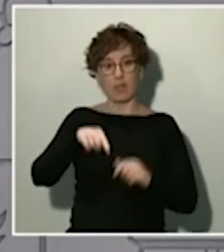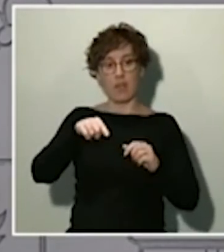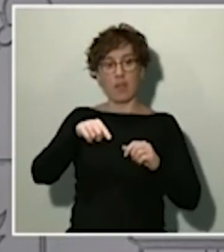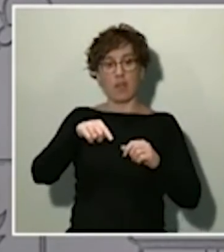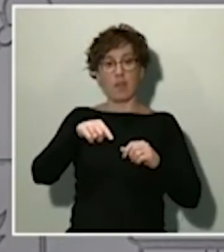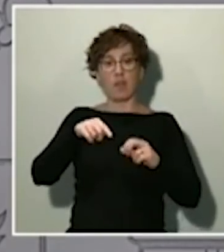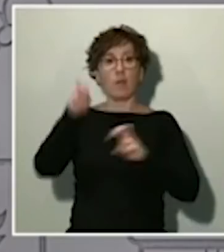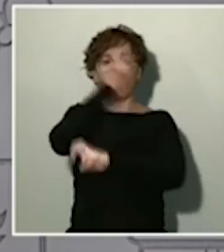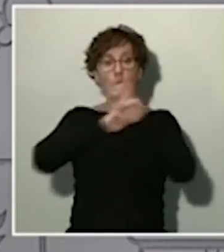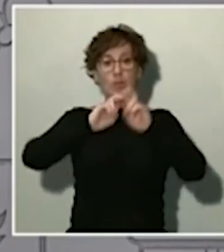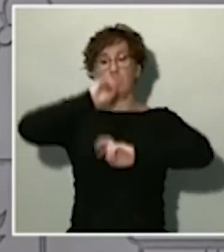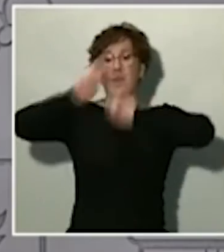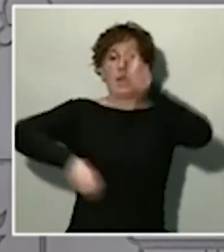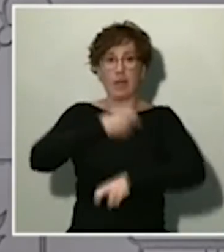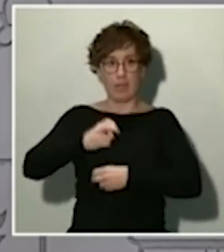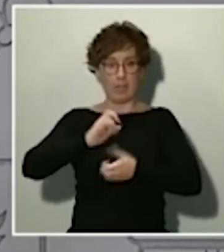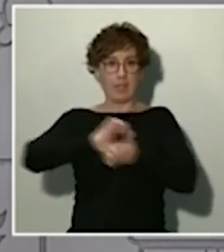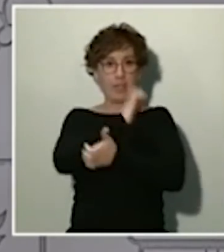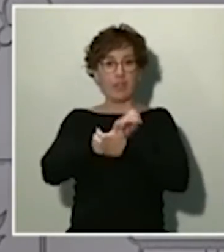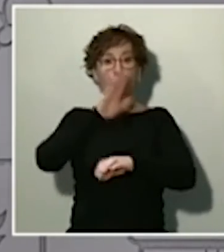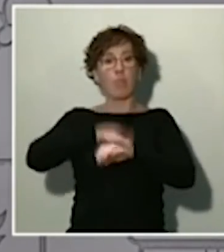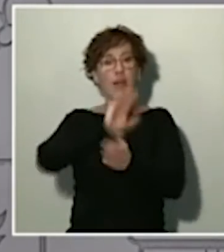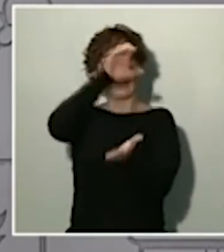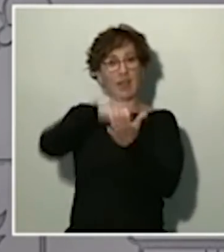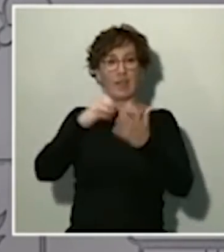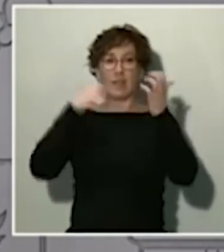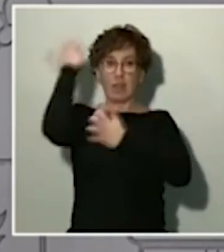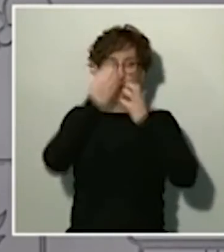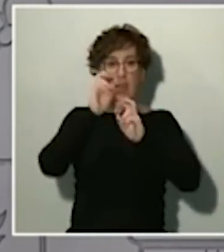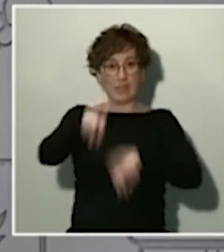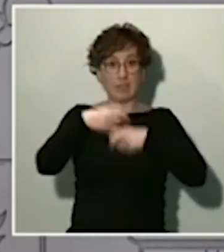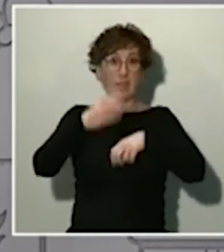créditos a explotaciones agrarias afectadas por la sequía.